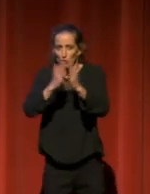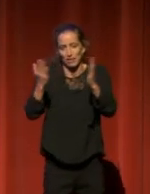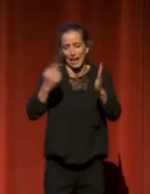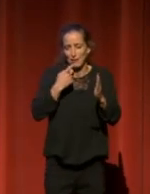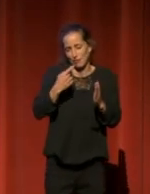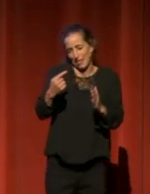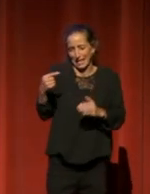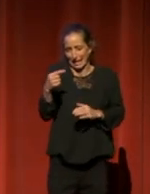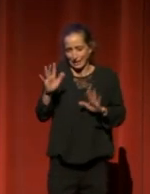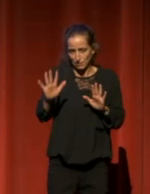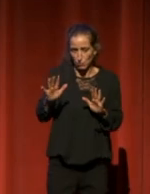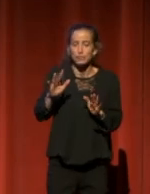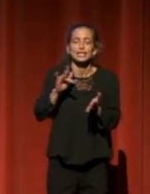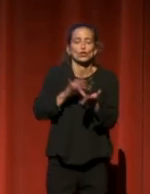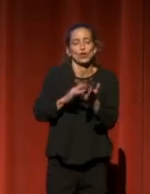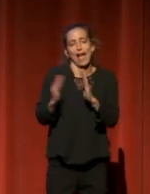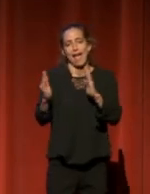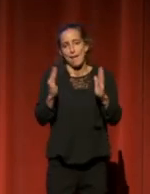de los 80.